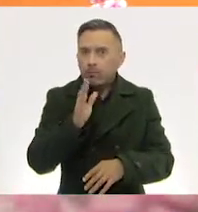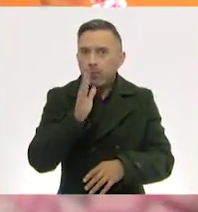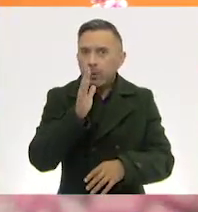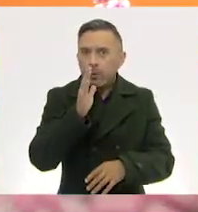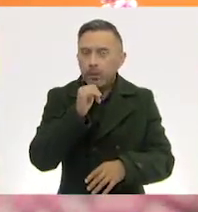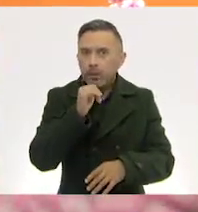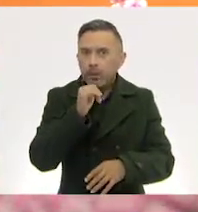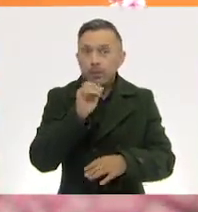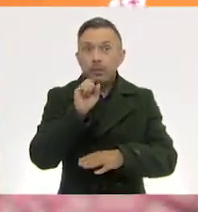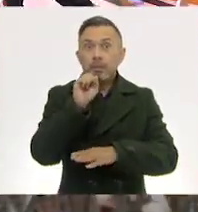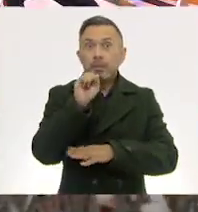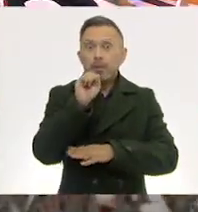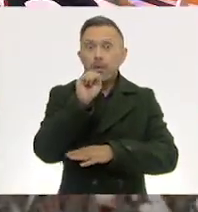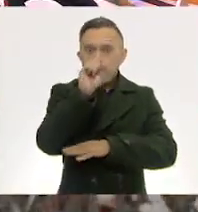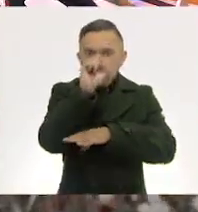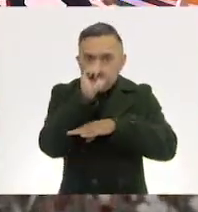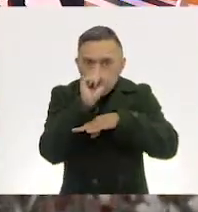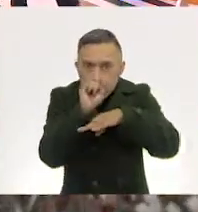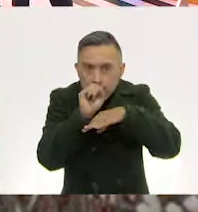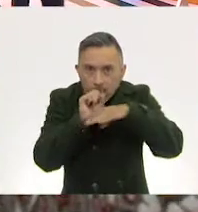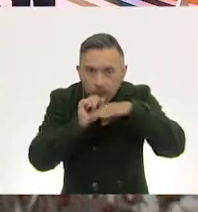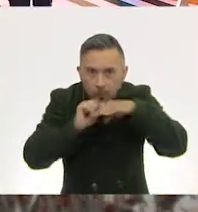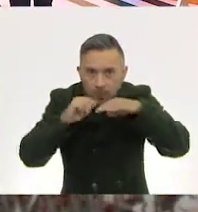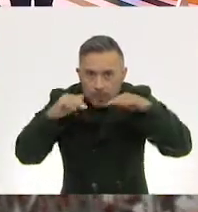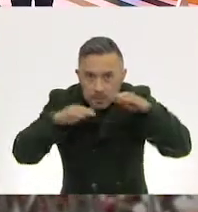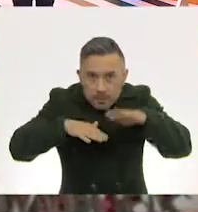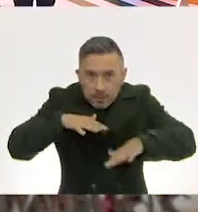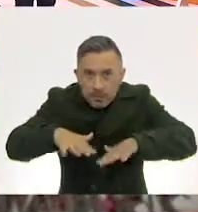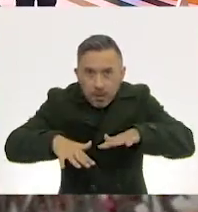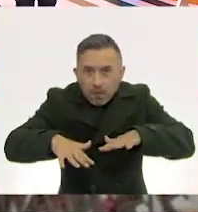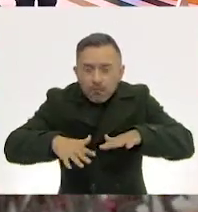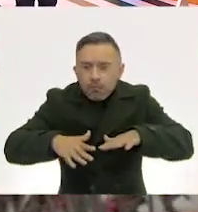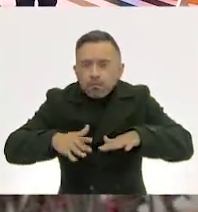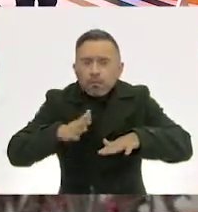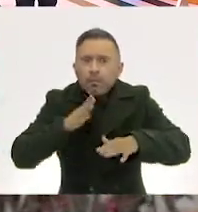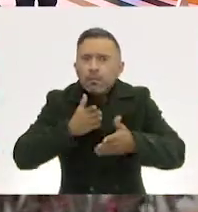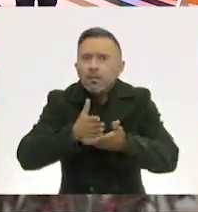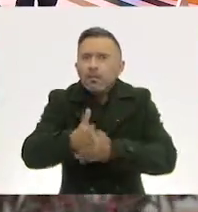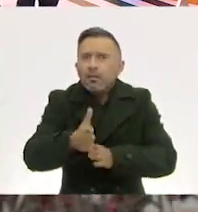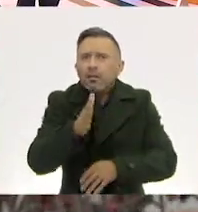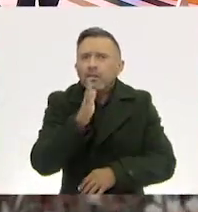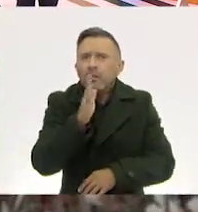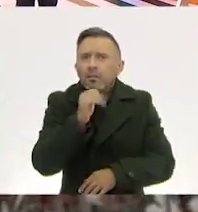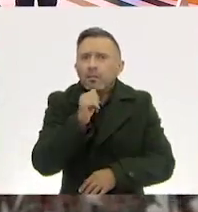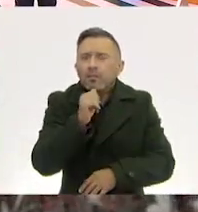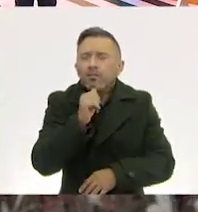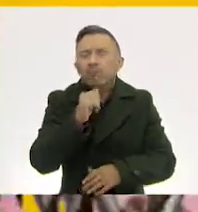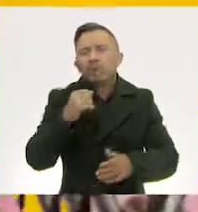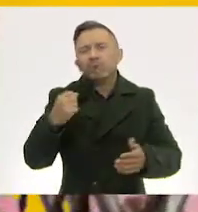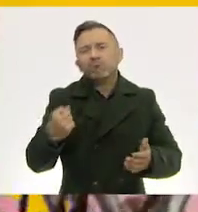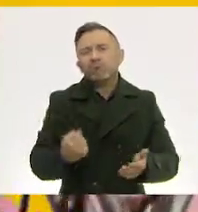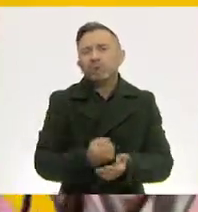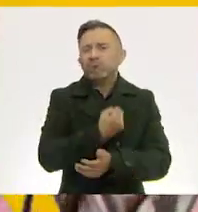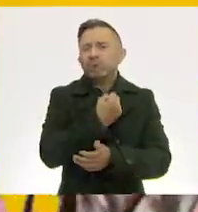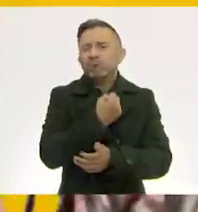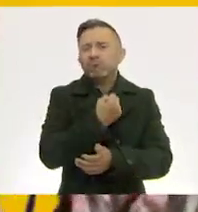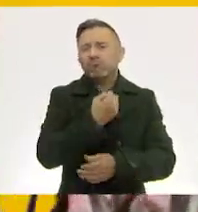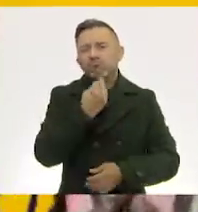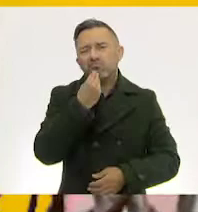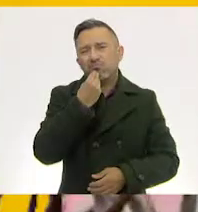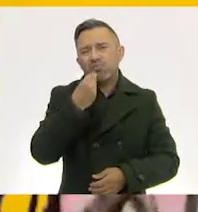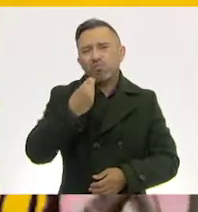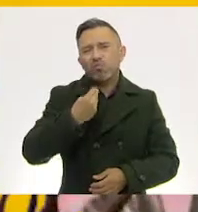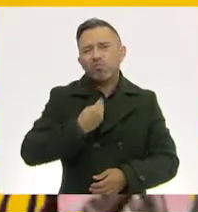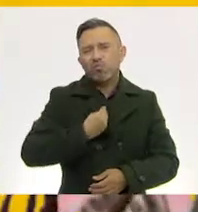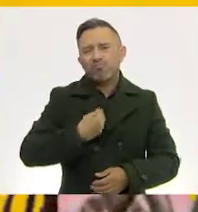debajo, no podemos pasar. Ni modo. Lo tendremos